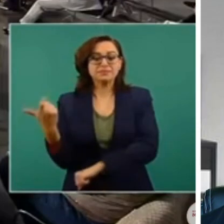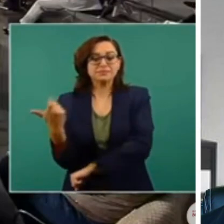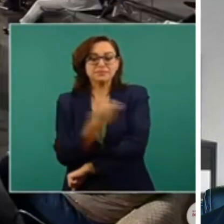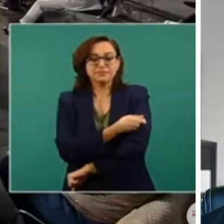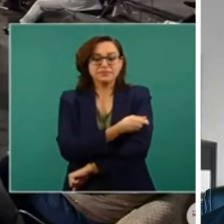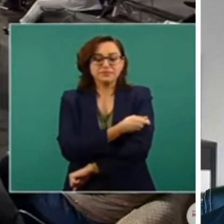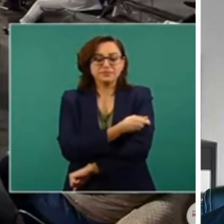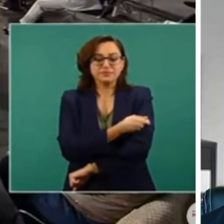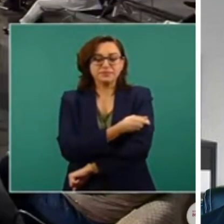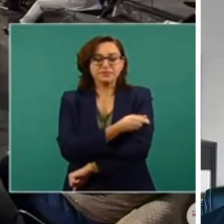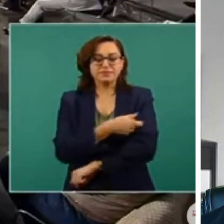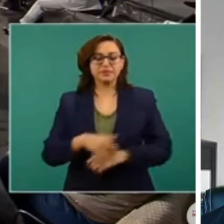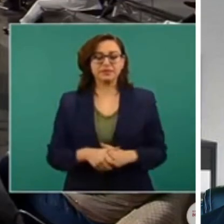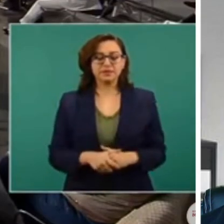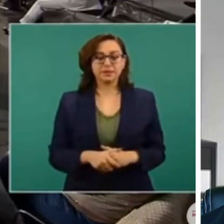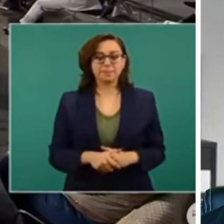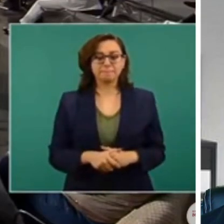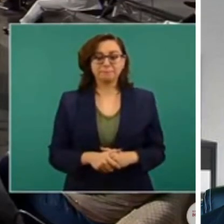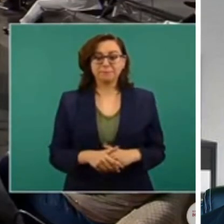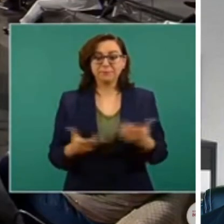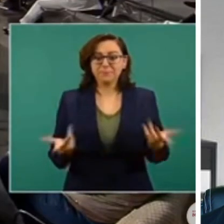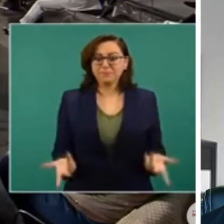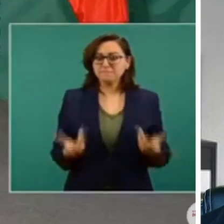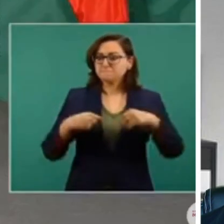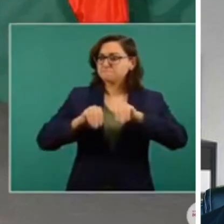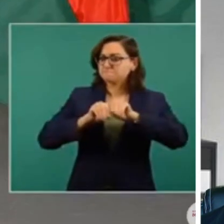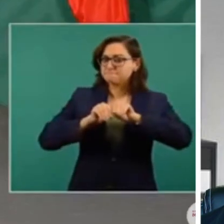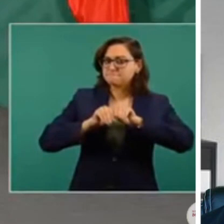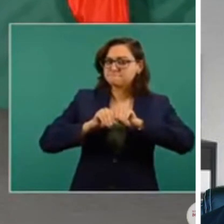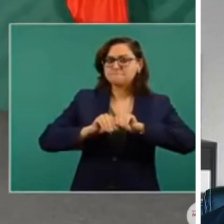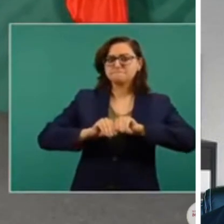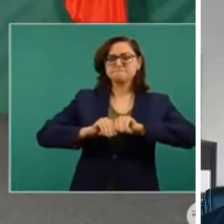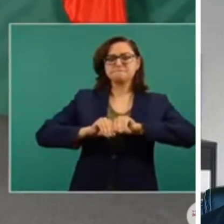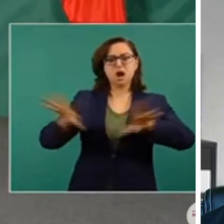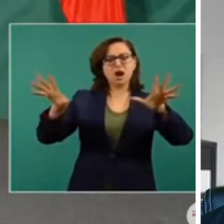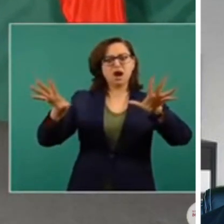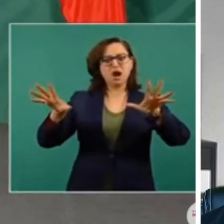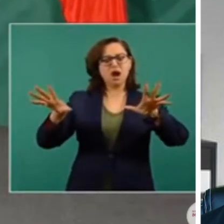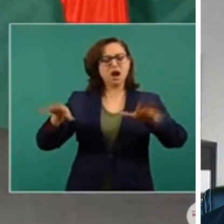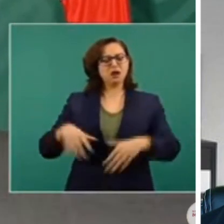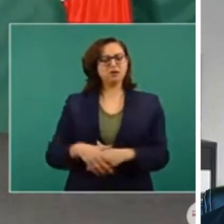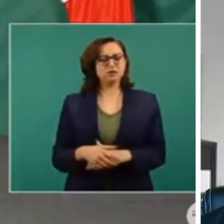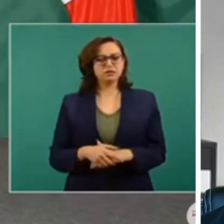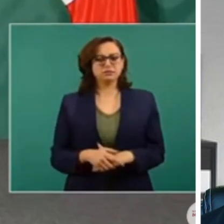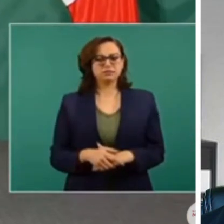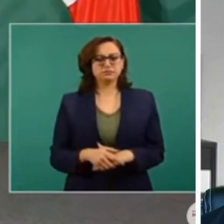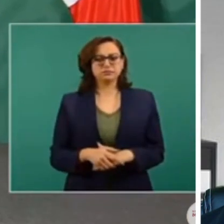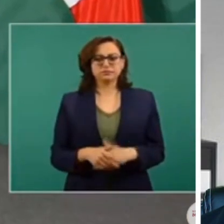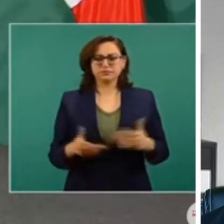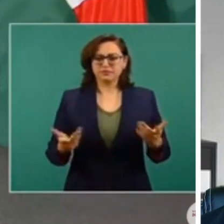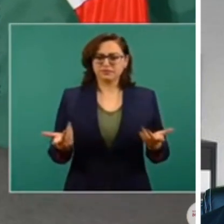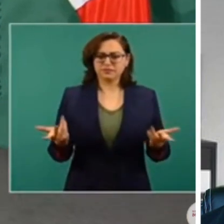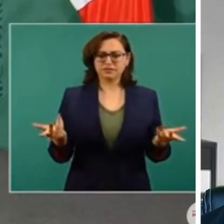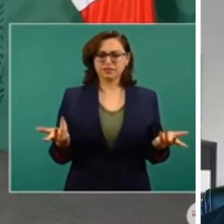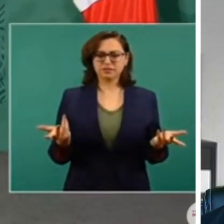no faltó. jeringa, no. mejor este caso, presidente. Pero salió en todos los medios, como dicen los abogados,